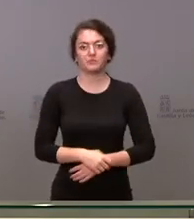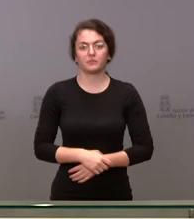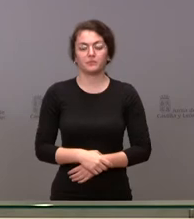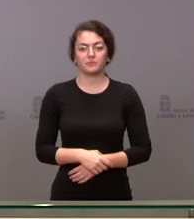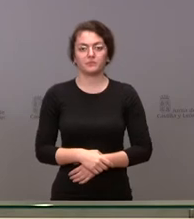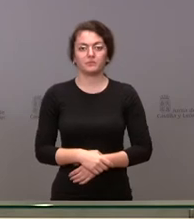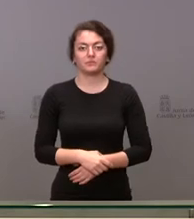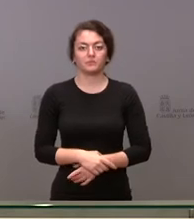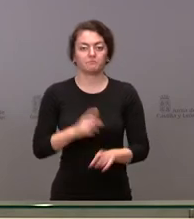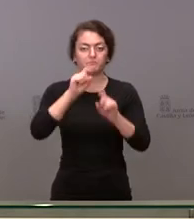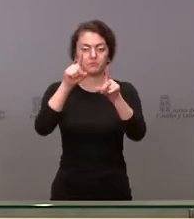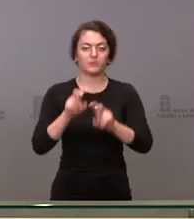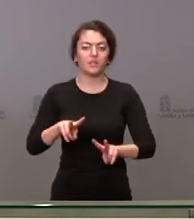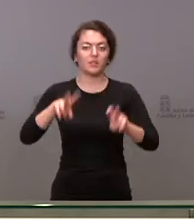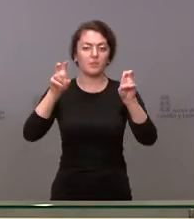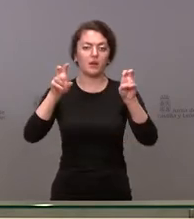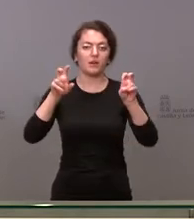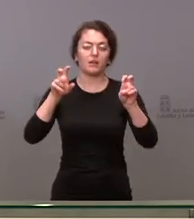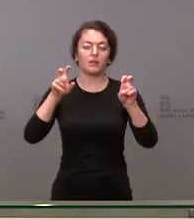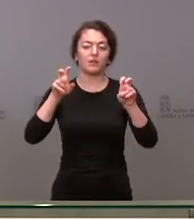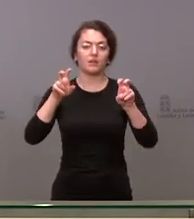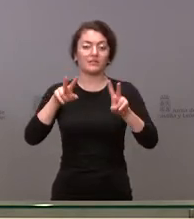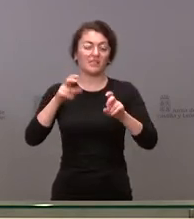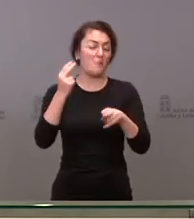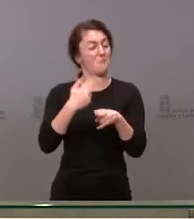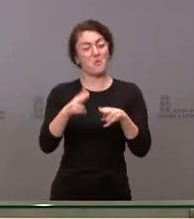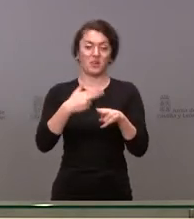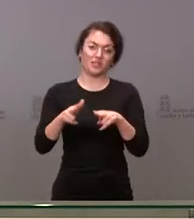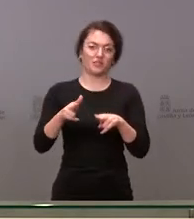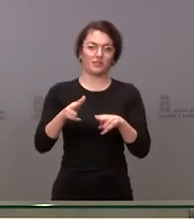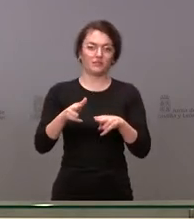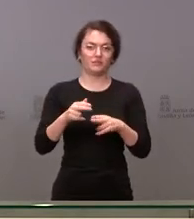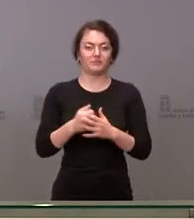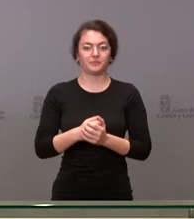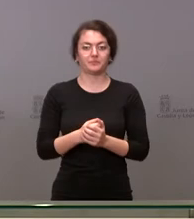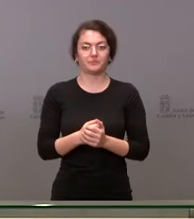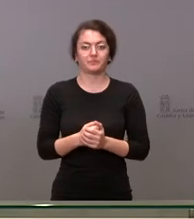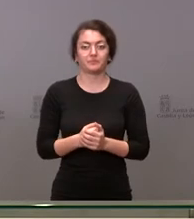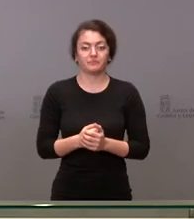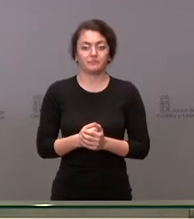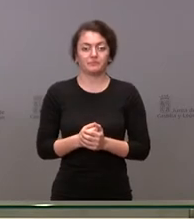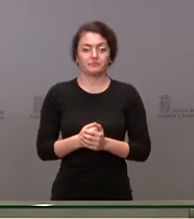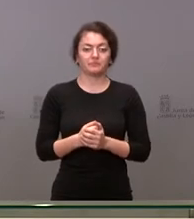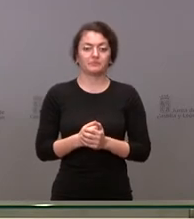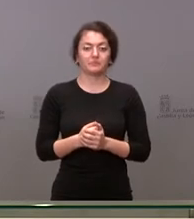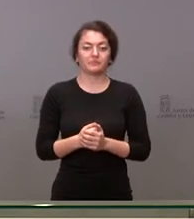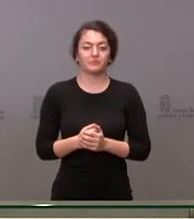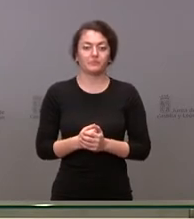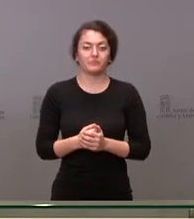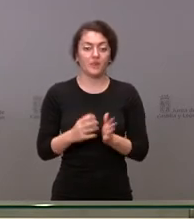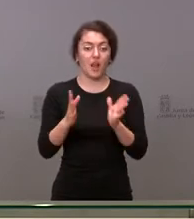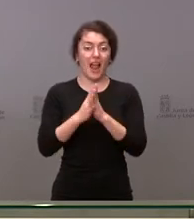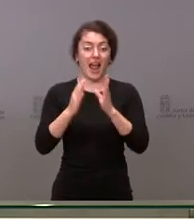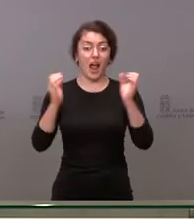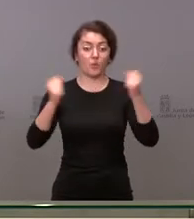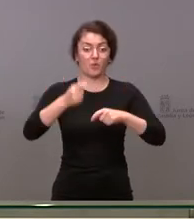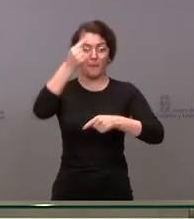Sobre una cuestión más política. En el acuerdo presupuestario